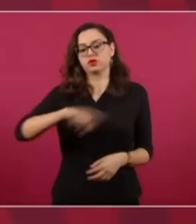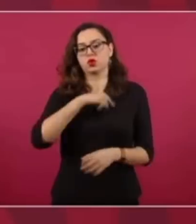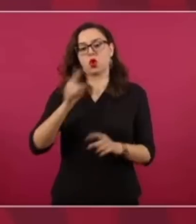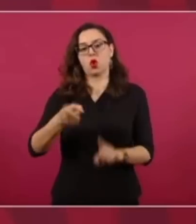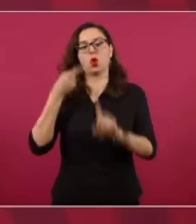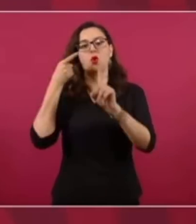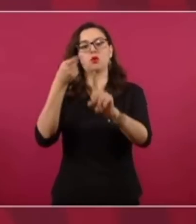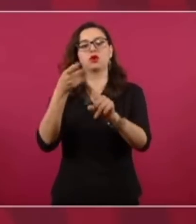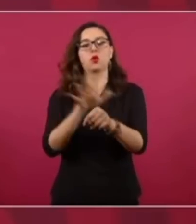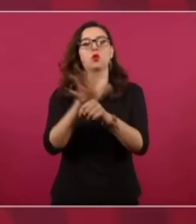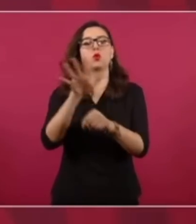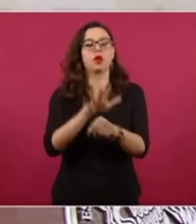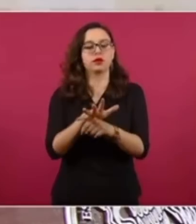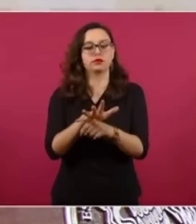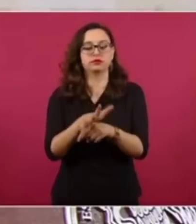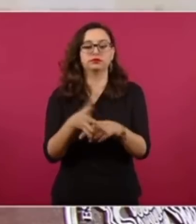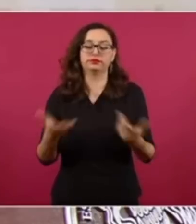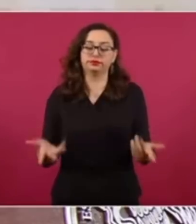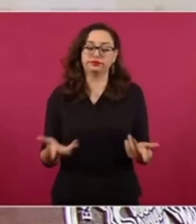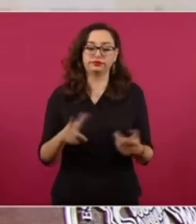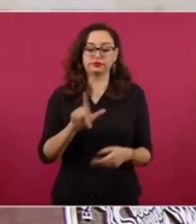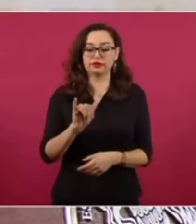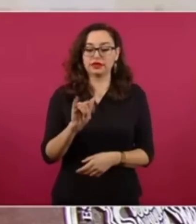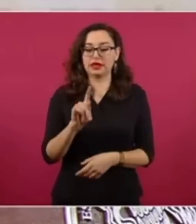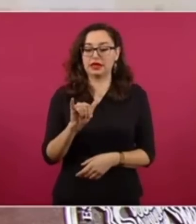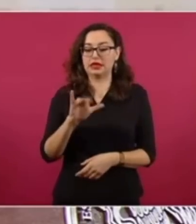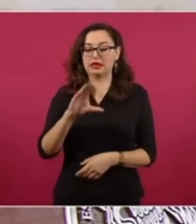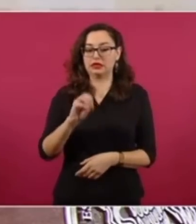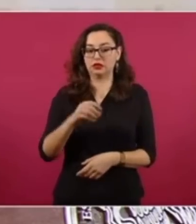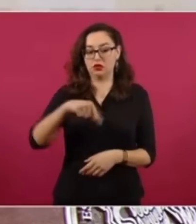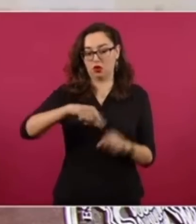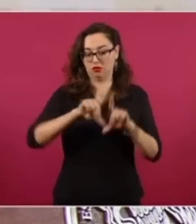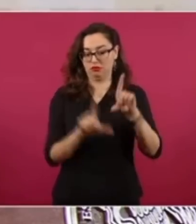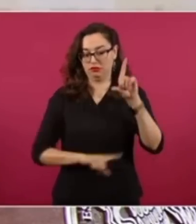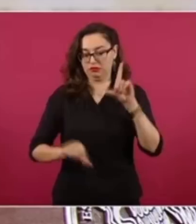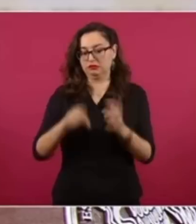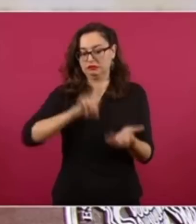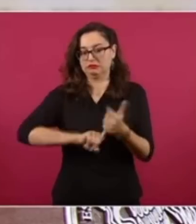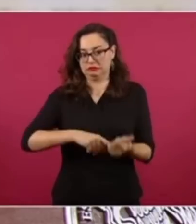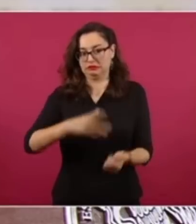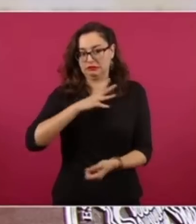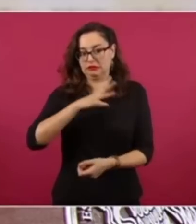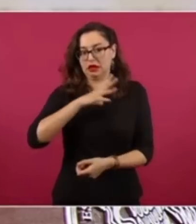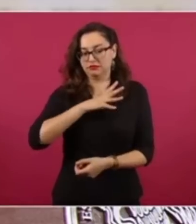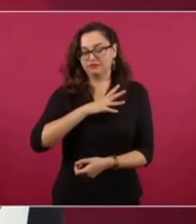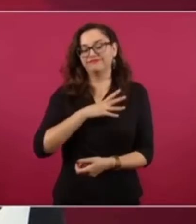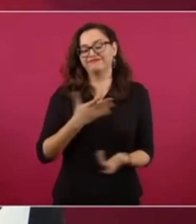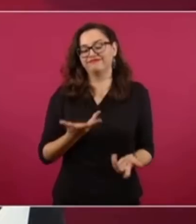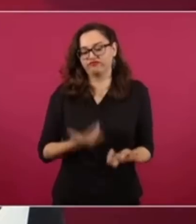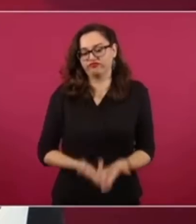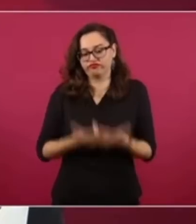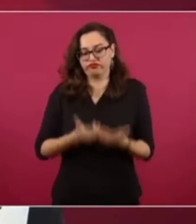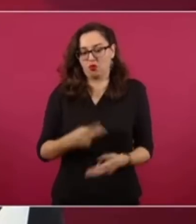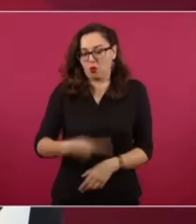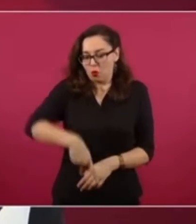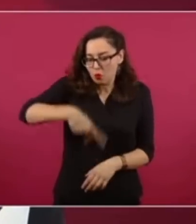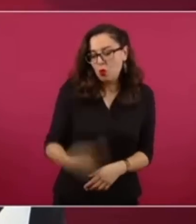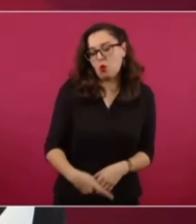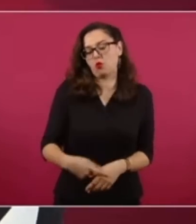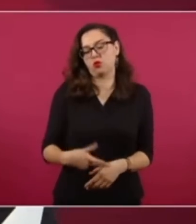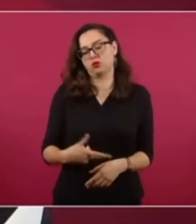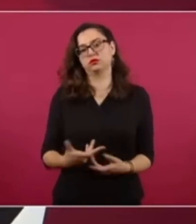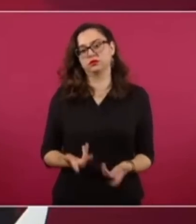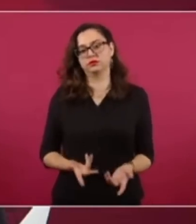que sea una empresa, desde luego de la nación, va a